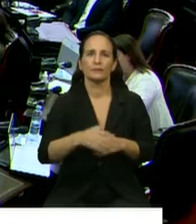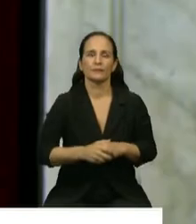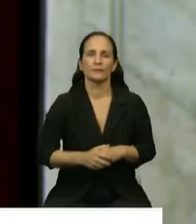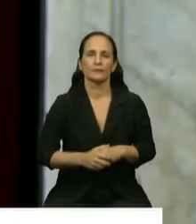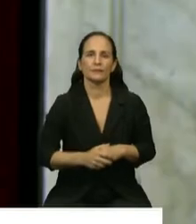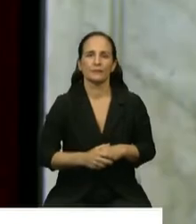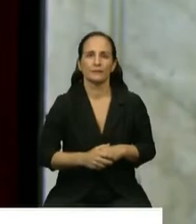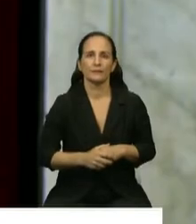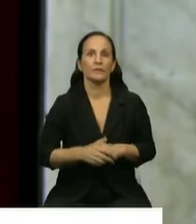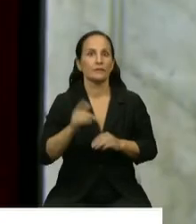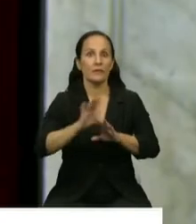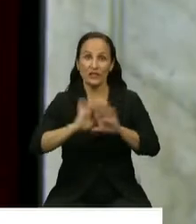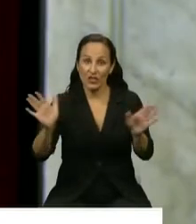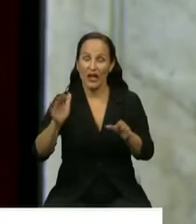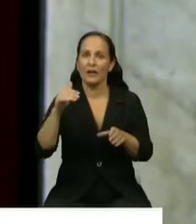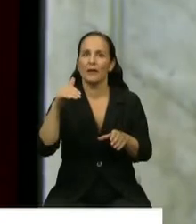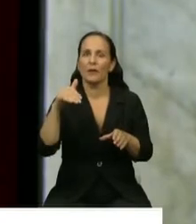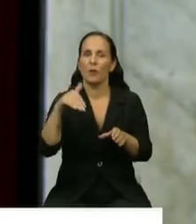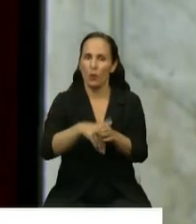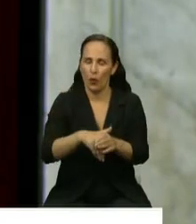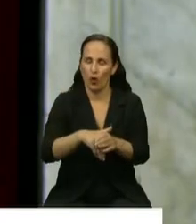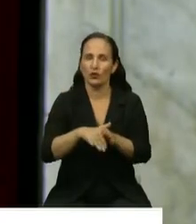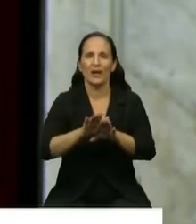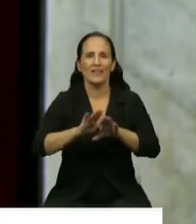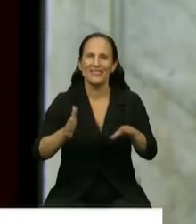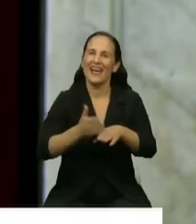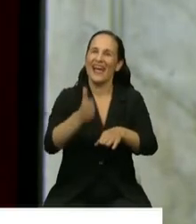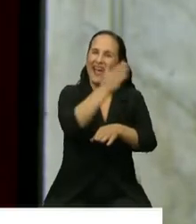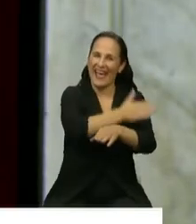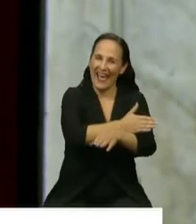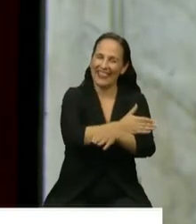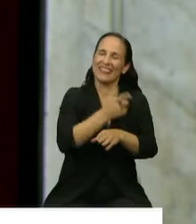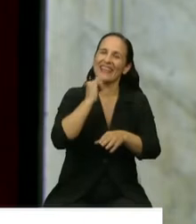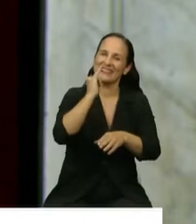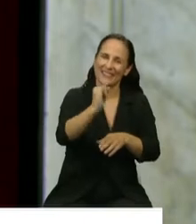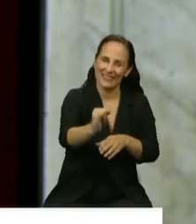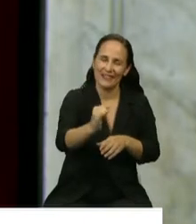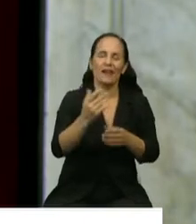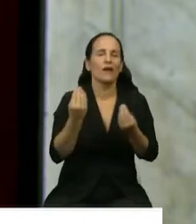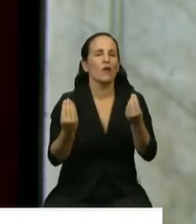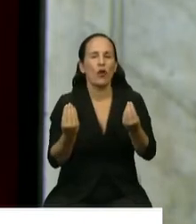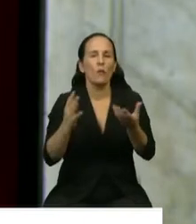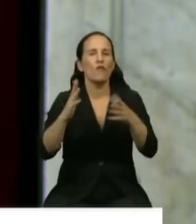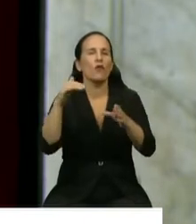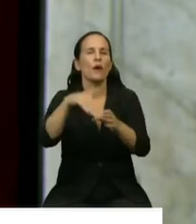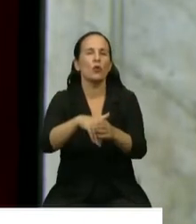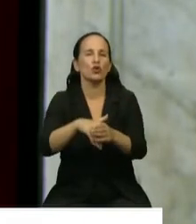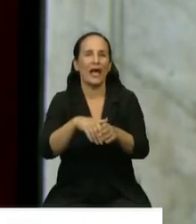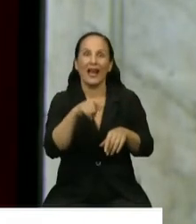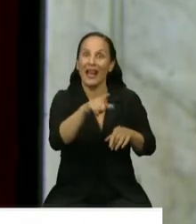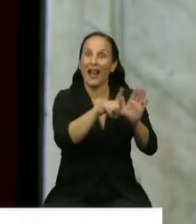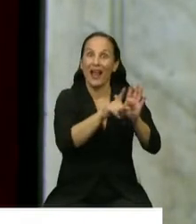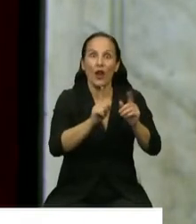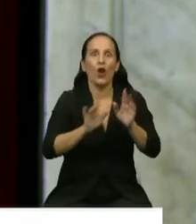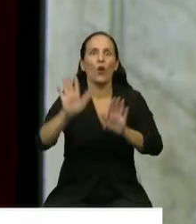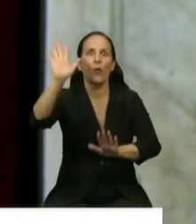Diputado, ya fue votada, fue anticipado previo al inicio de la sesión que las votaciones que no fueran de ley iban a ser a mano